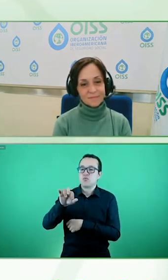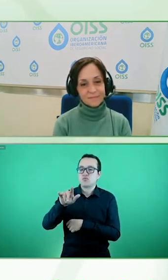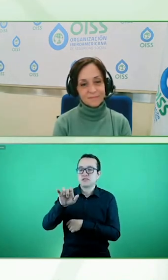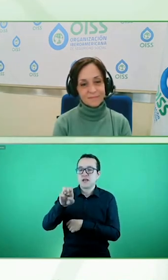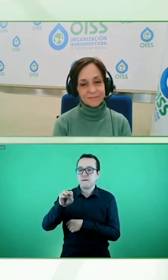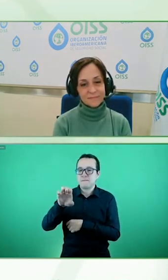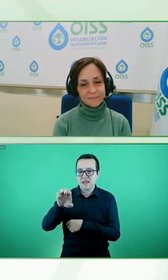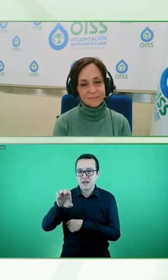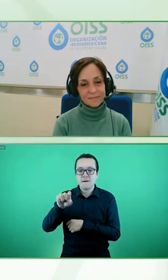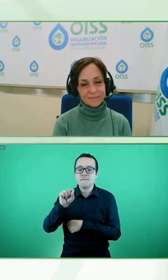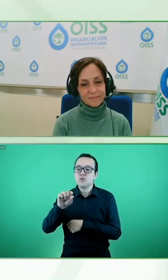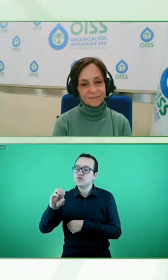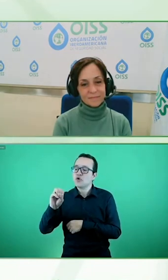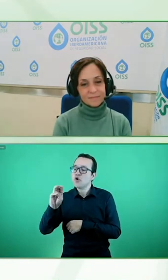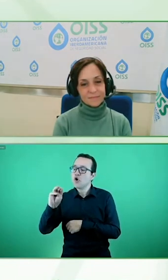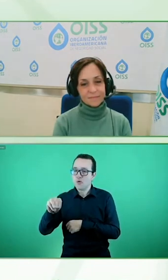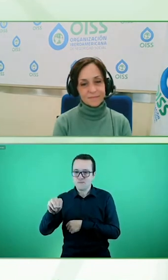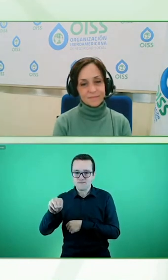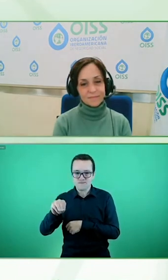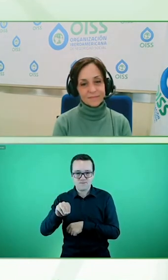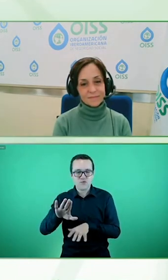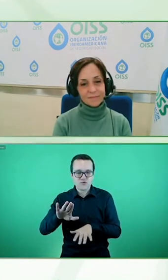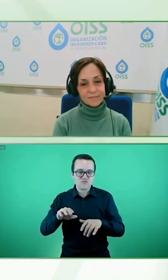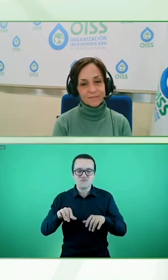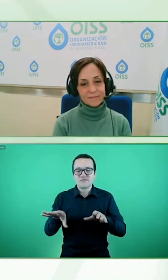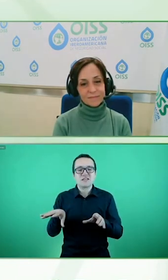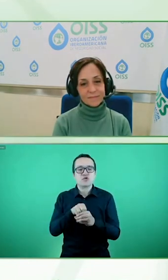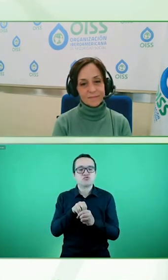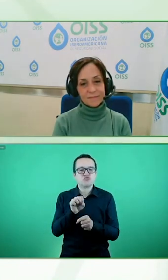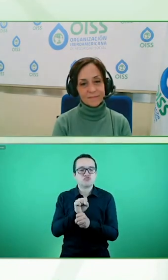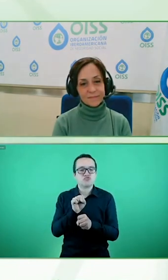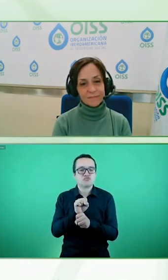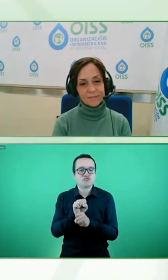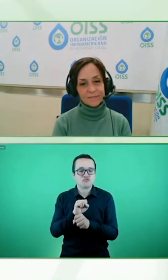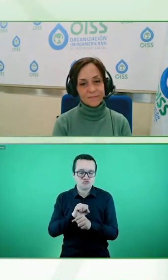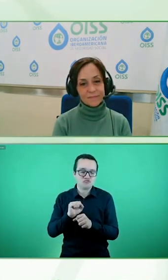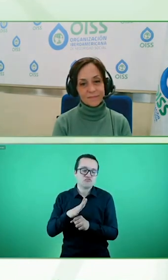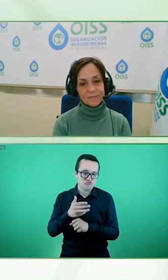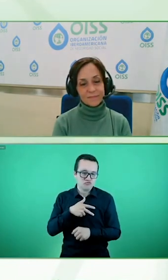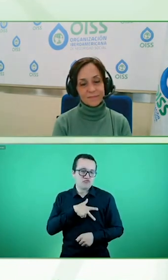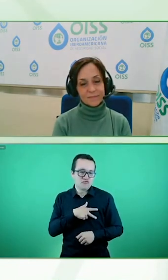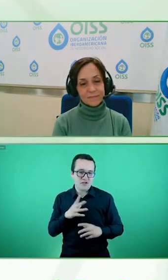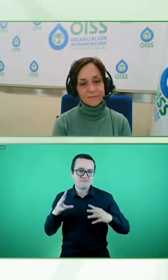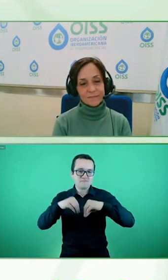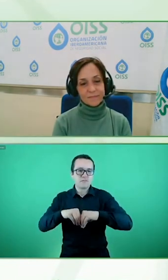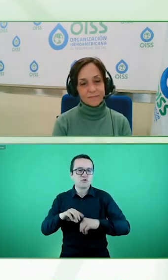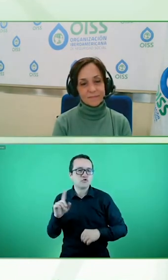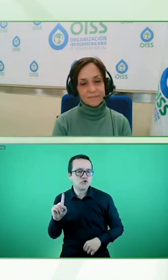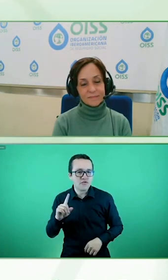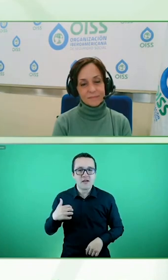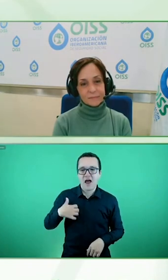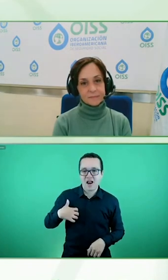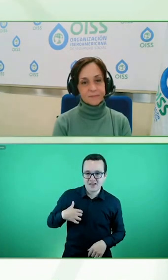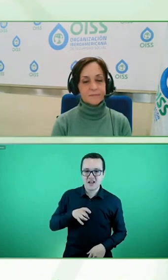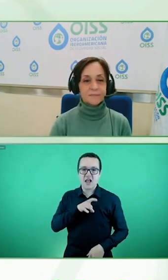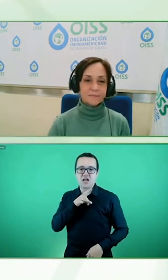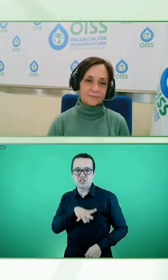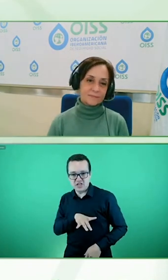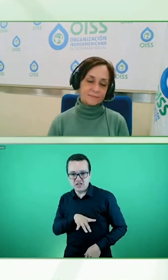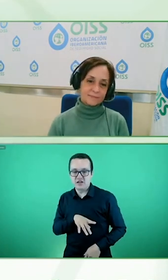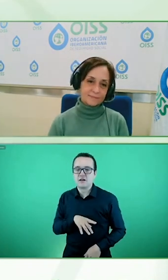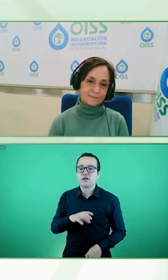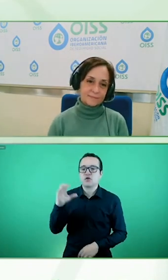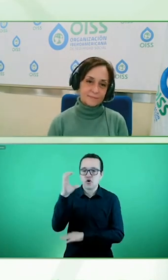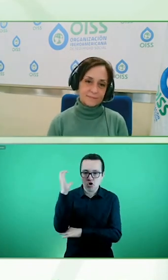inclusión sociolaboral de personas con discapacidad. Hoy día opera en Argentina, en Chile, en Colombia, Costa Rica, Ecuador, México,